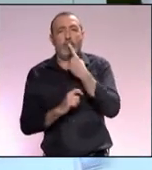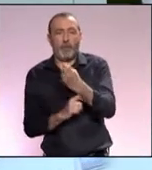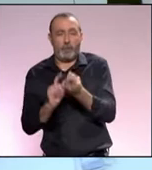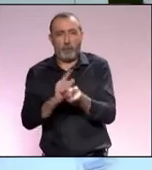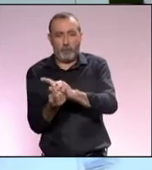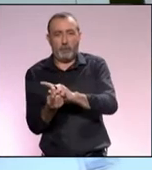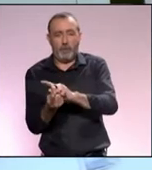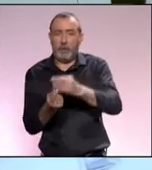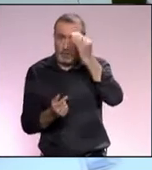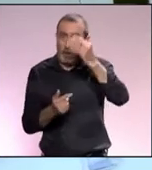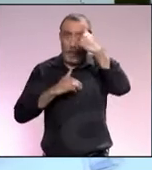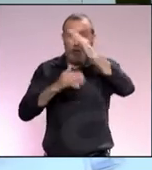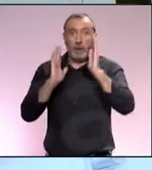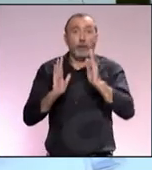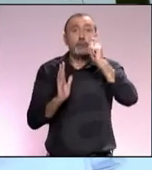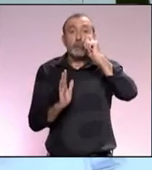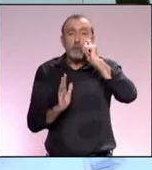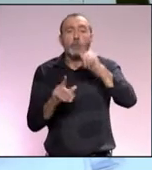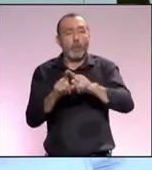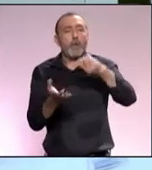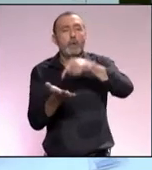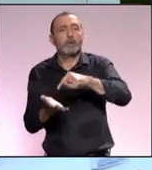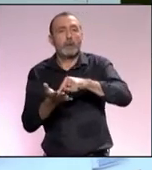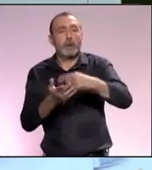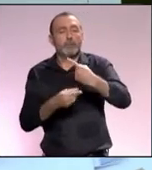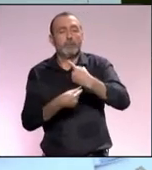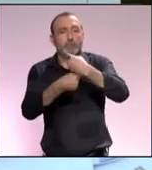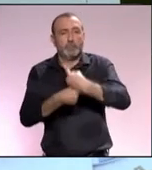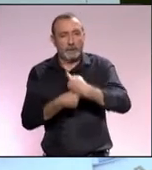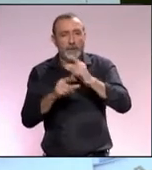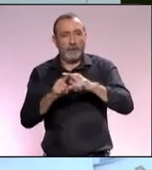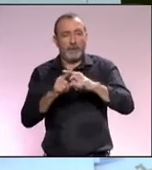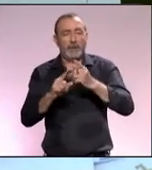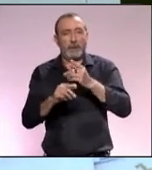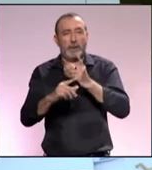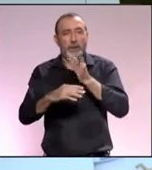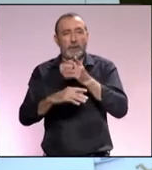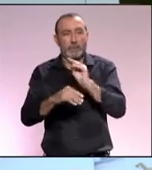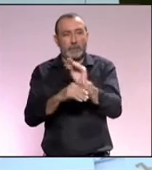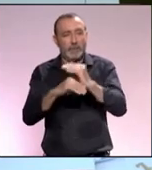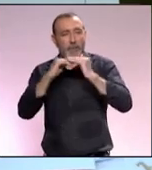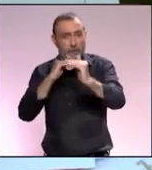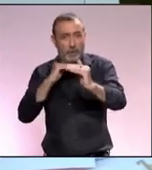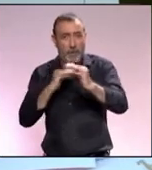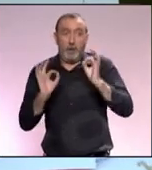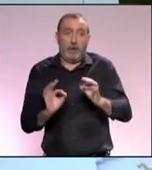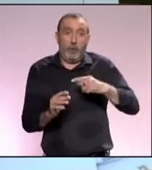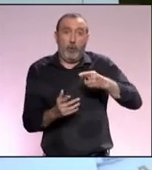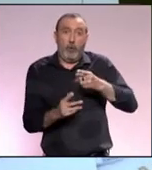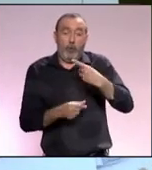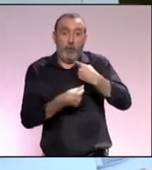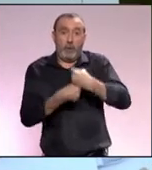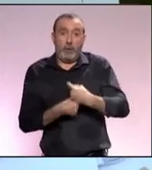poder atender a turistas que te exigen un cierto nivel de sostenibilidad en tu ciudad. Es obligatorio. De todas formas, nosotros no diseñamos la